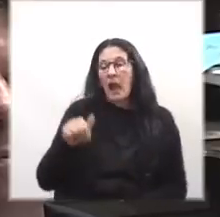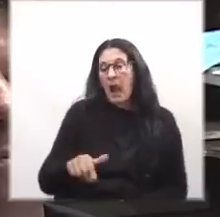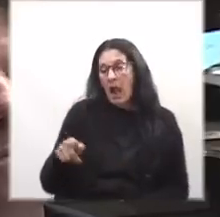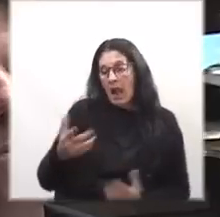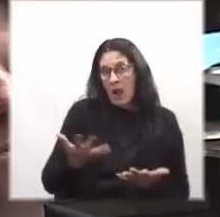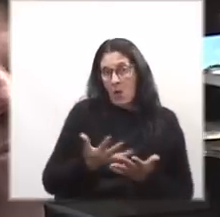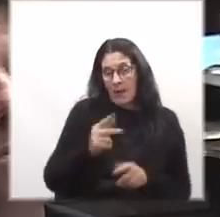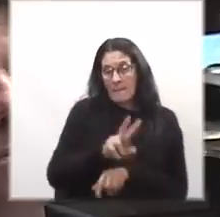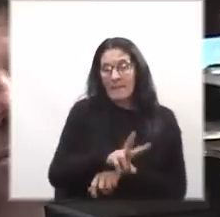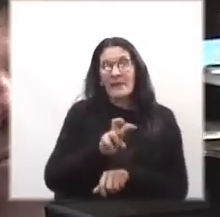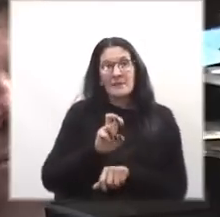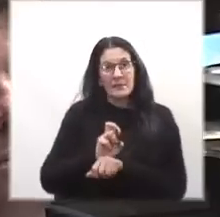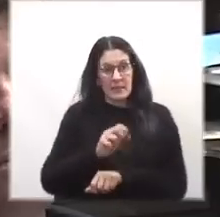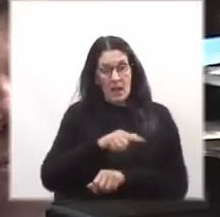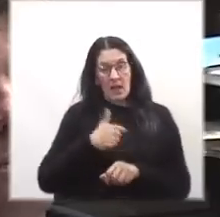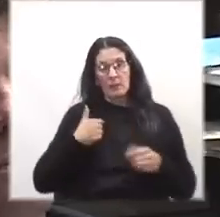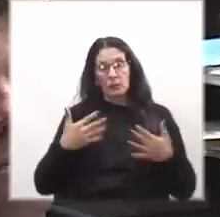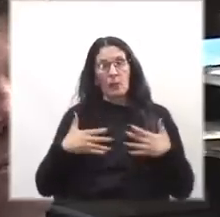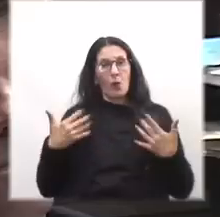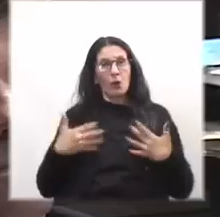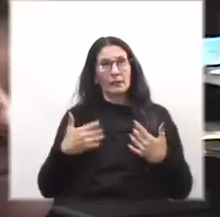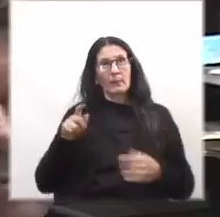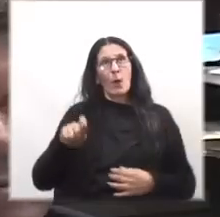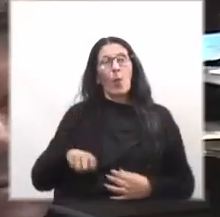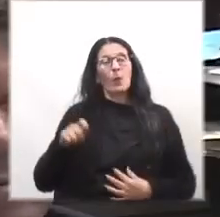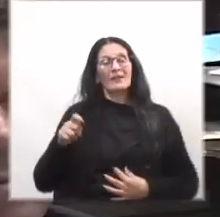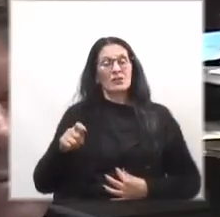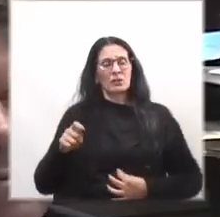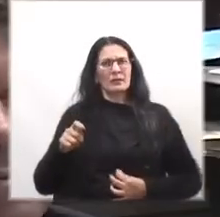Ahora la fiscal estaba muy contenta con el juicio.